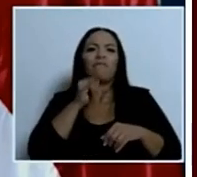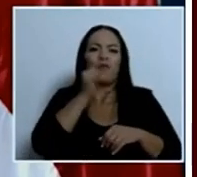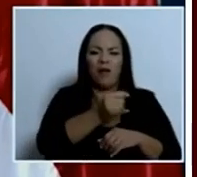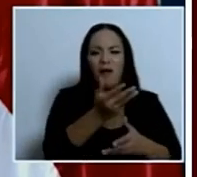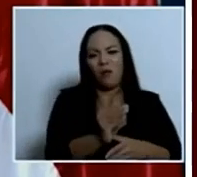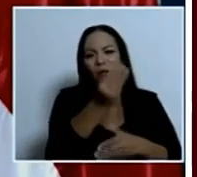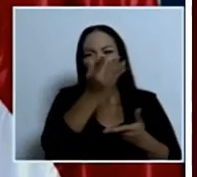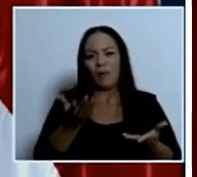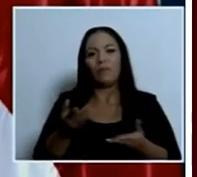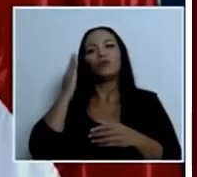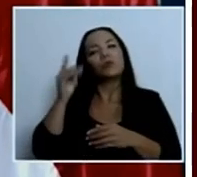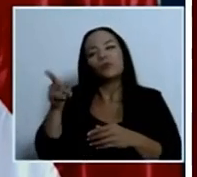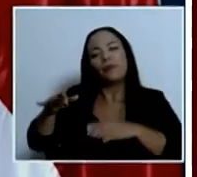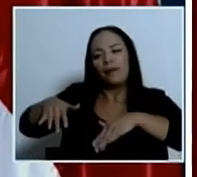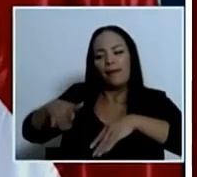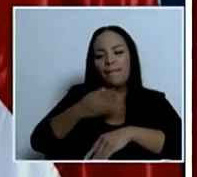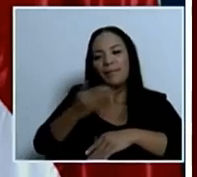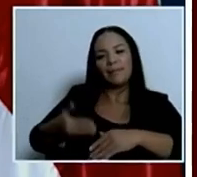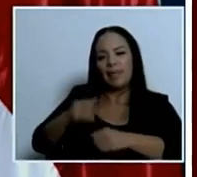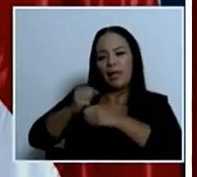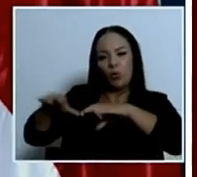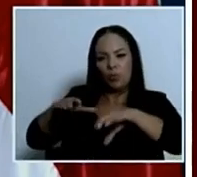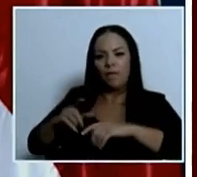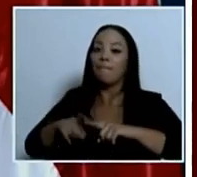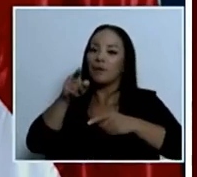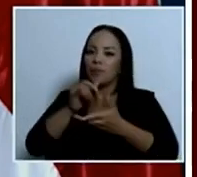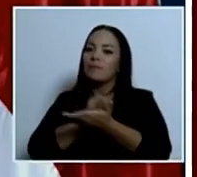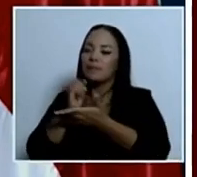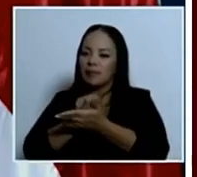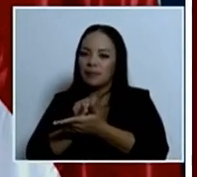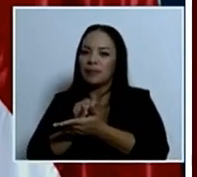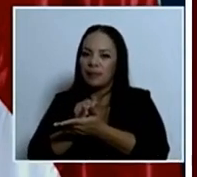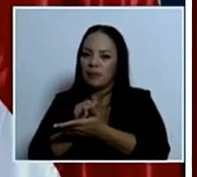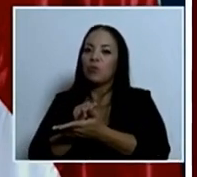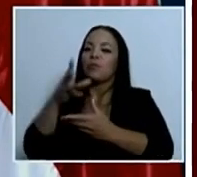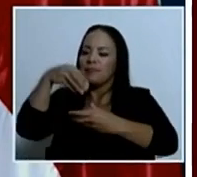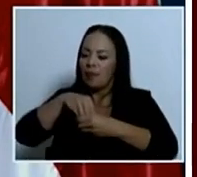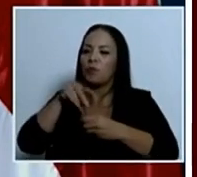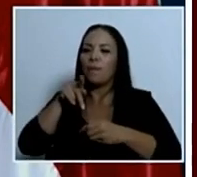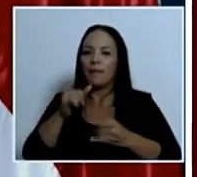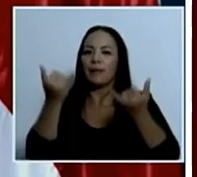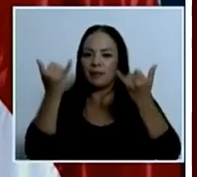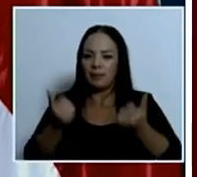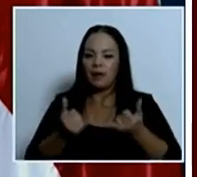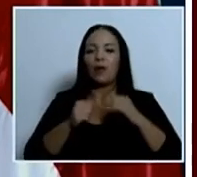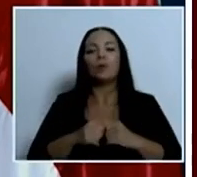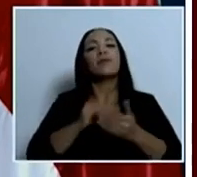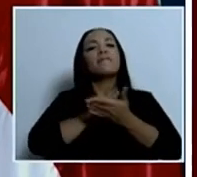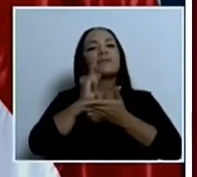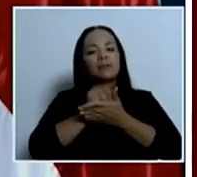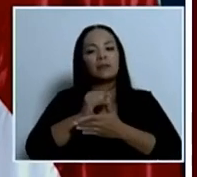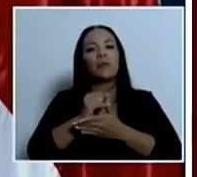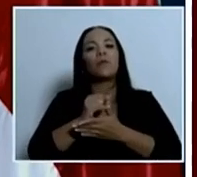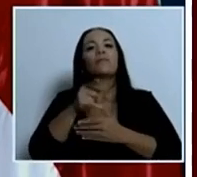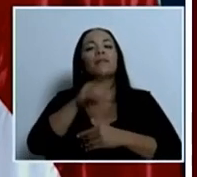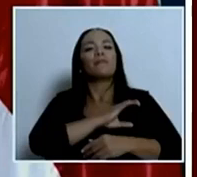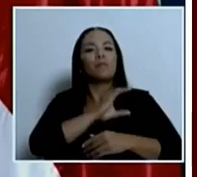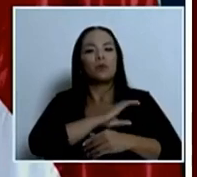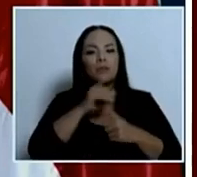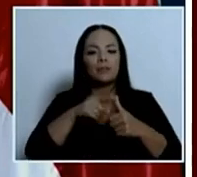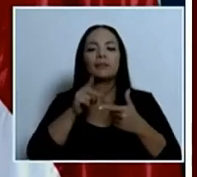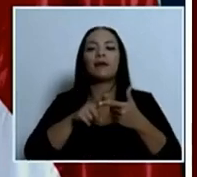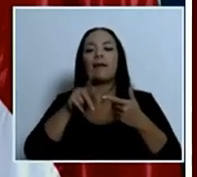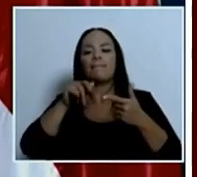ejecutivo y esa investigación está ocurriendo dentro del PANI. La investigación de la policía y del OIJ está ocurriendo